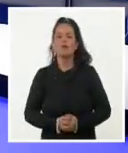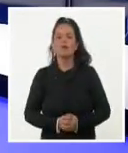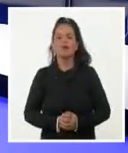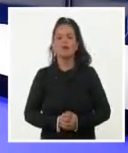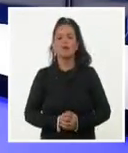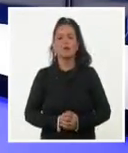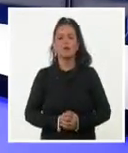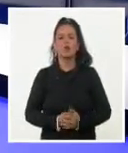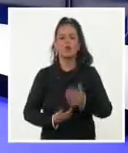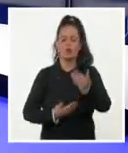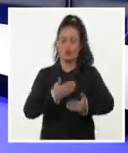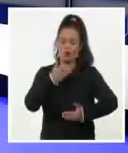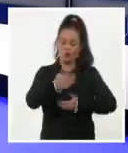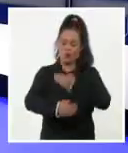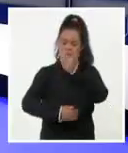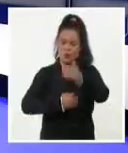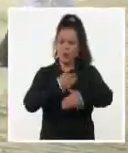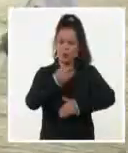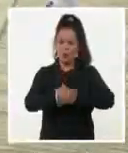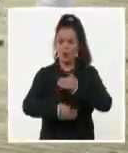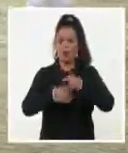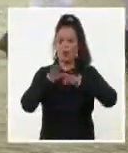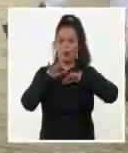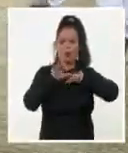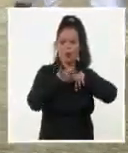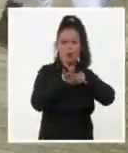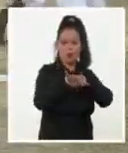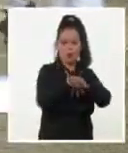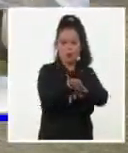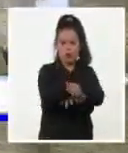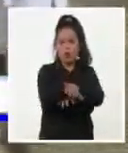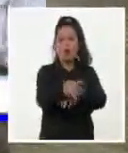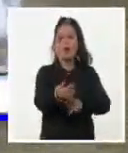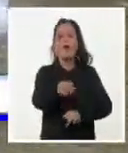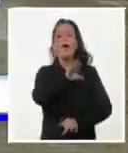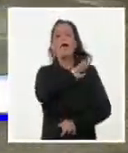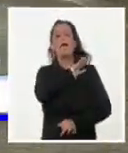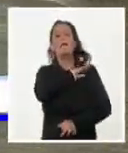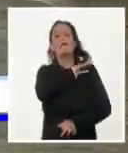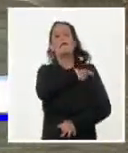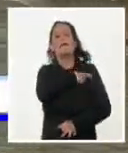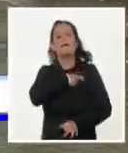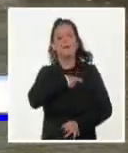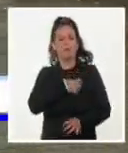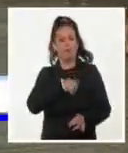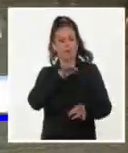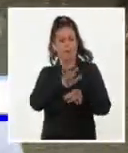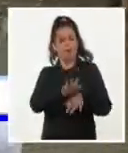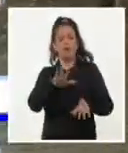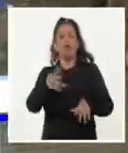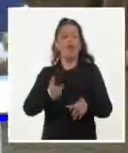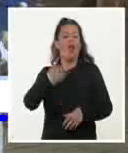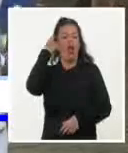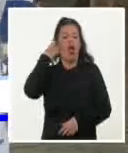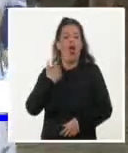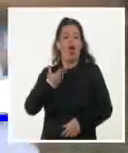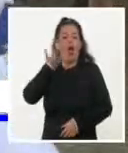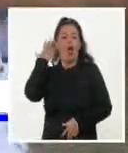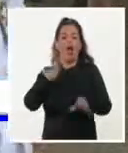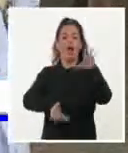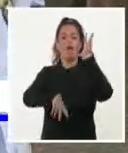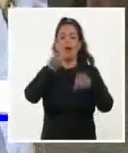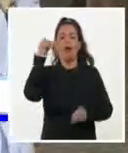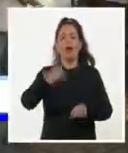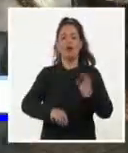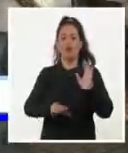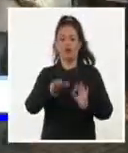procesión de la ceremonia militar comenzó en el Museo de la Ciudad, Antiguo Palacio de los Capitanes Generales, y concluyó en la